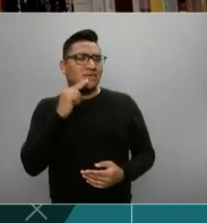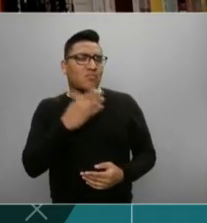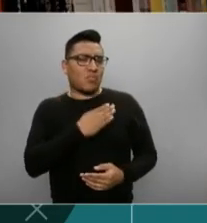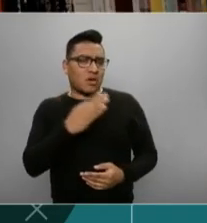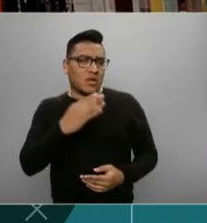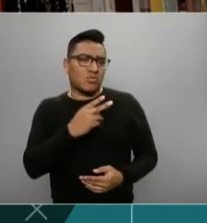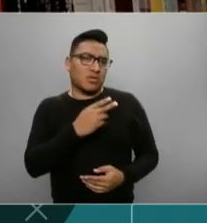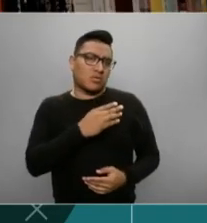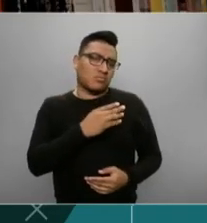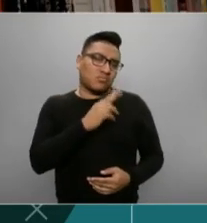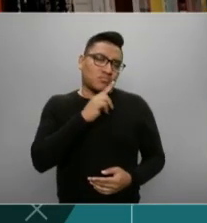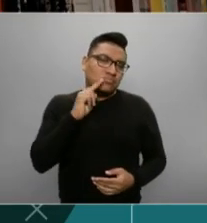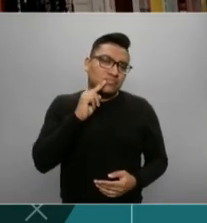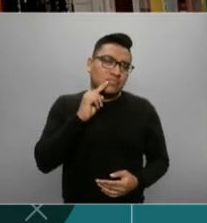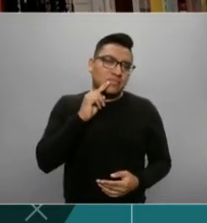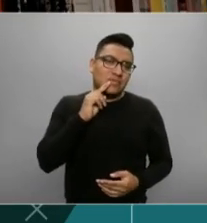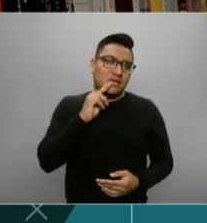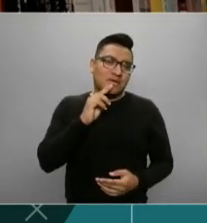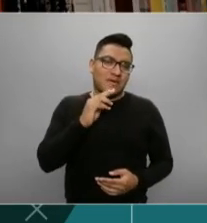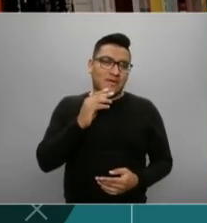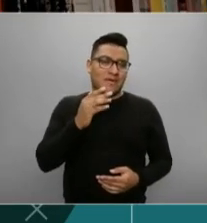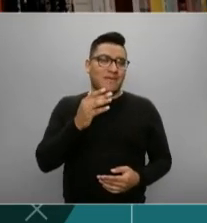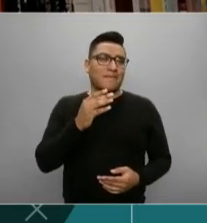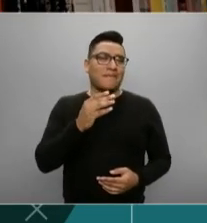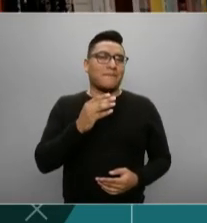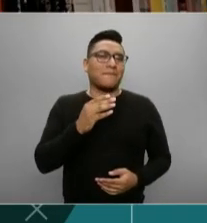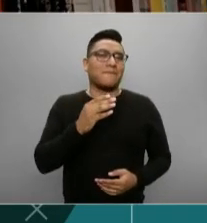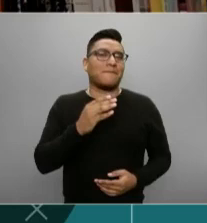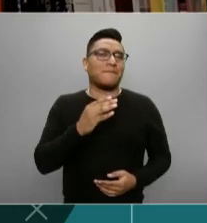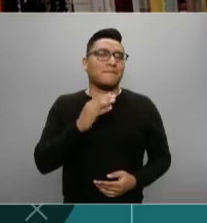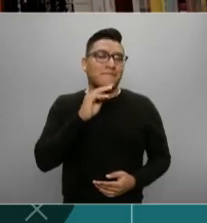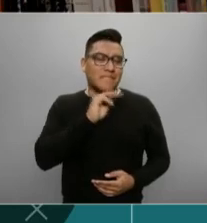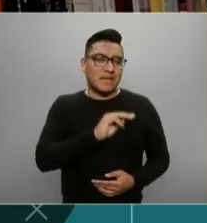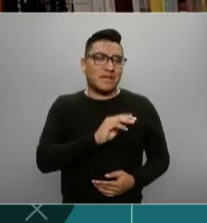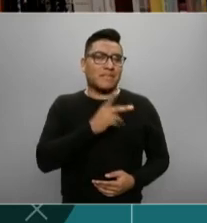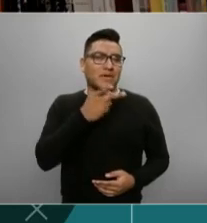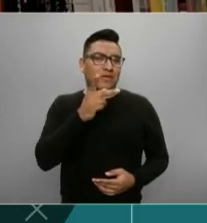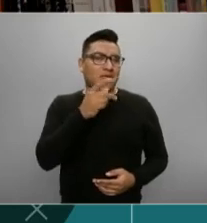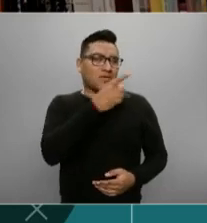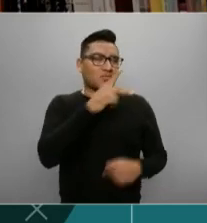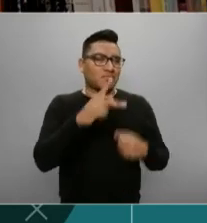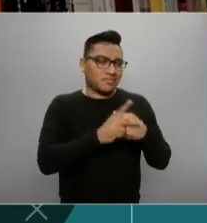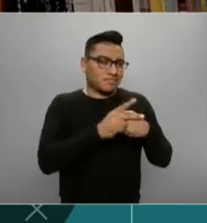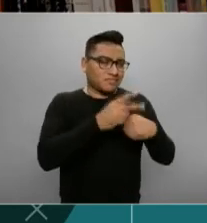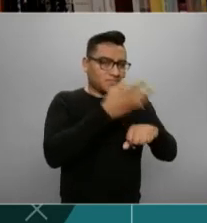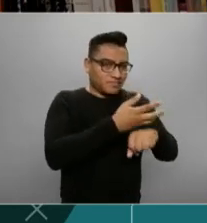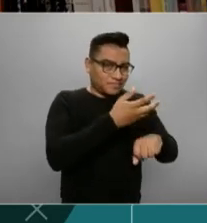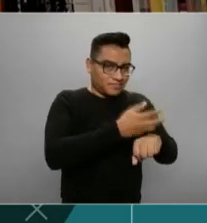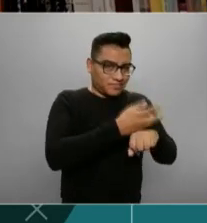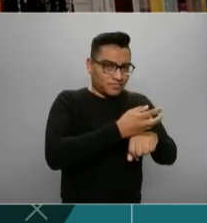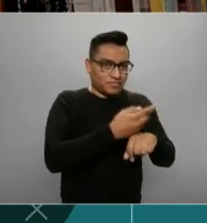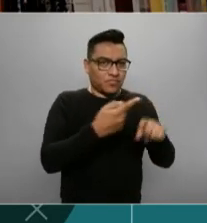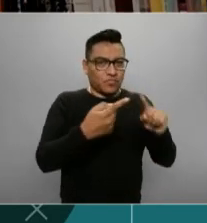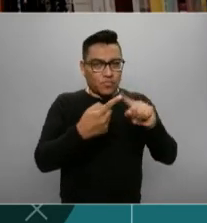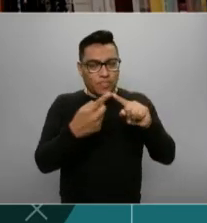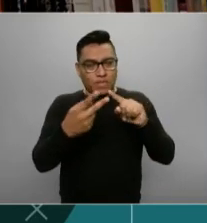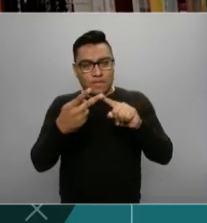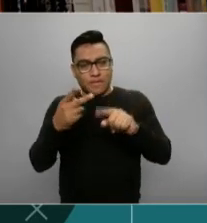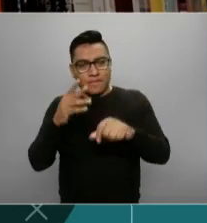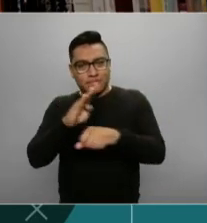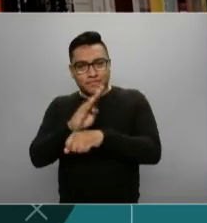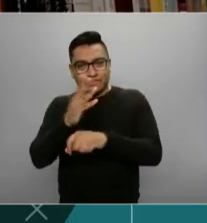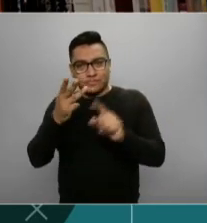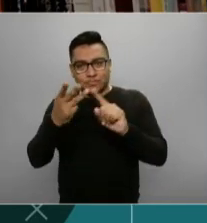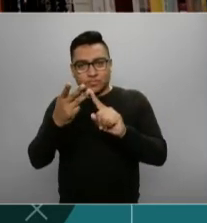mala es que hay ausencia de algunos países importantes, el más importante, Estados Unidos, pero también Brasil, Rusia,